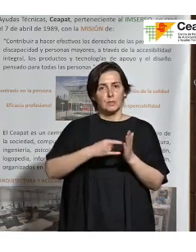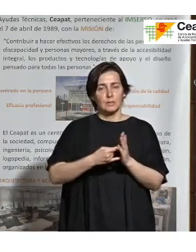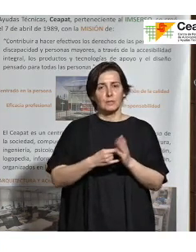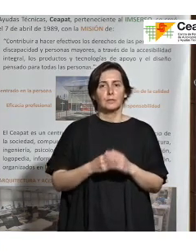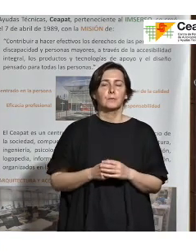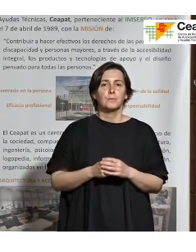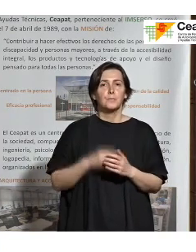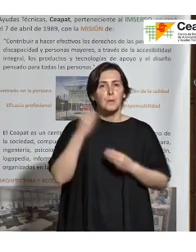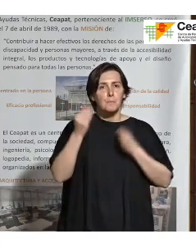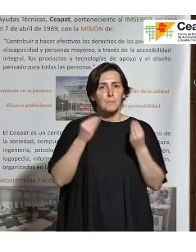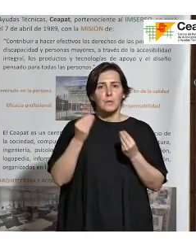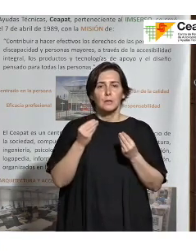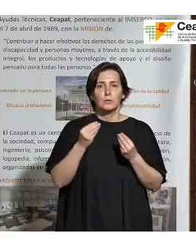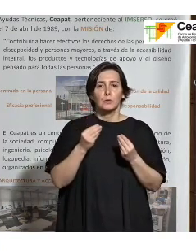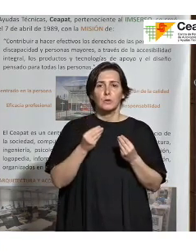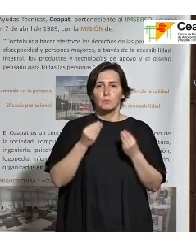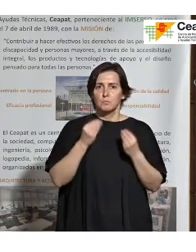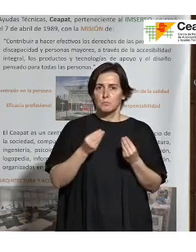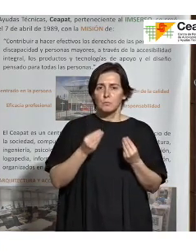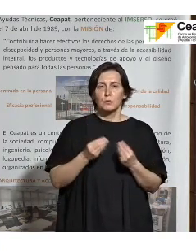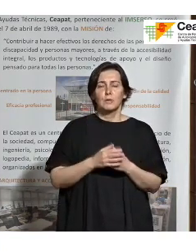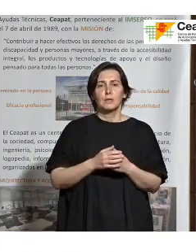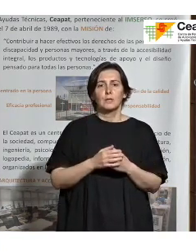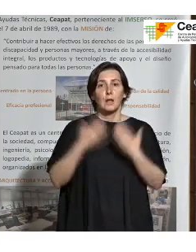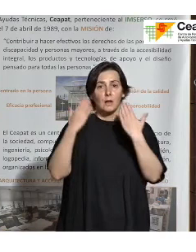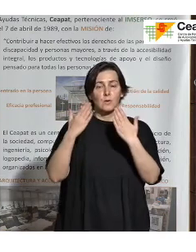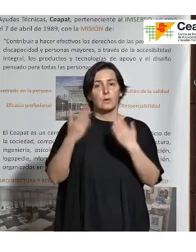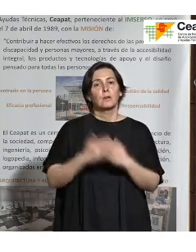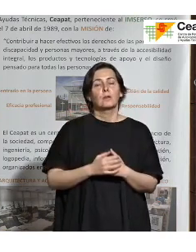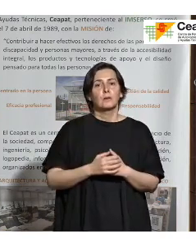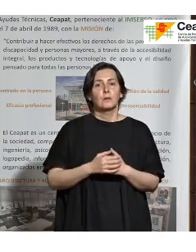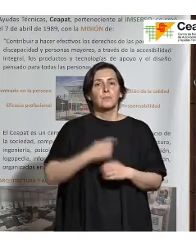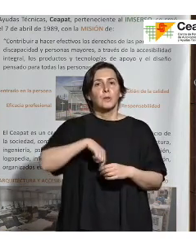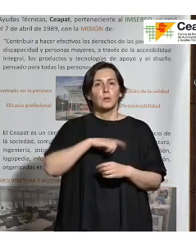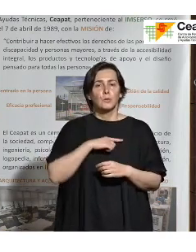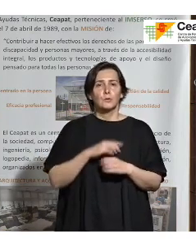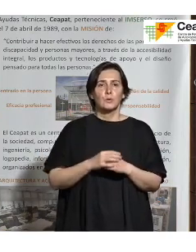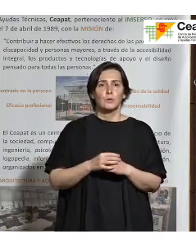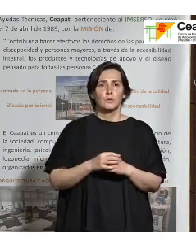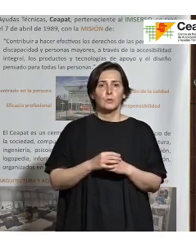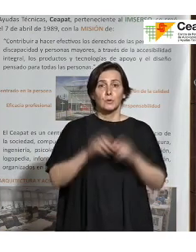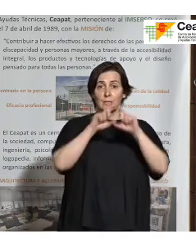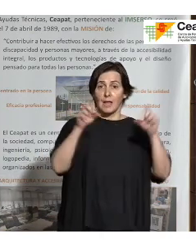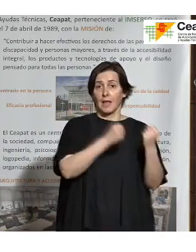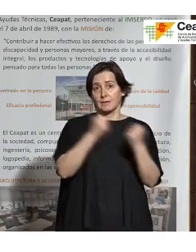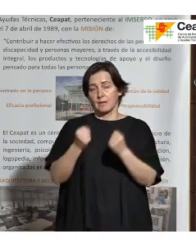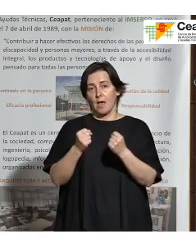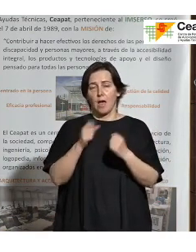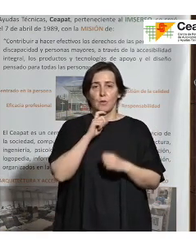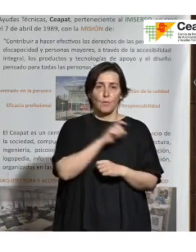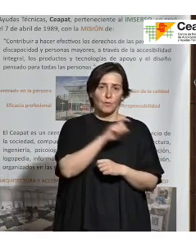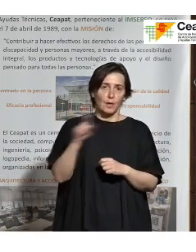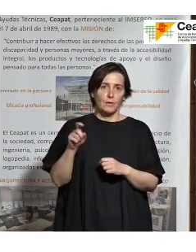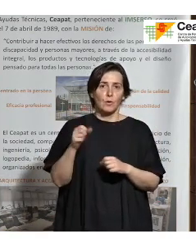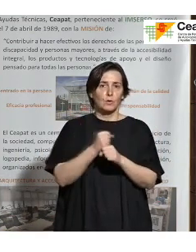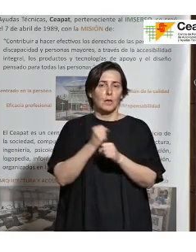yo creo que ha sido realmente muy ambicioso y quería daros la enhorabuena nosotros estamos más como entidad como fundación en la parte